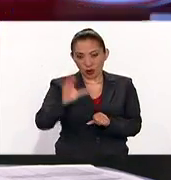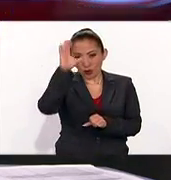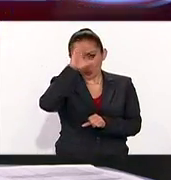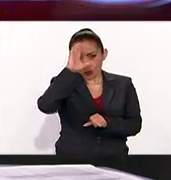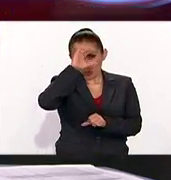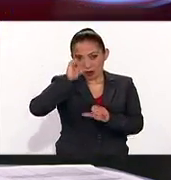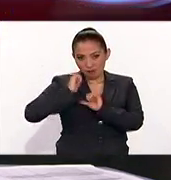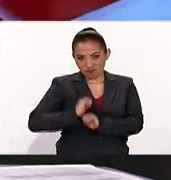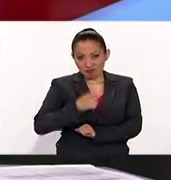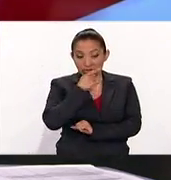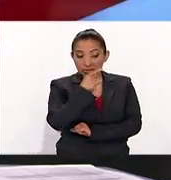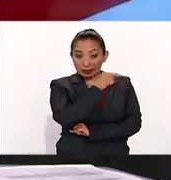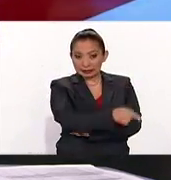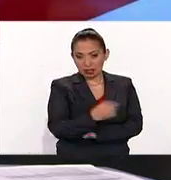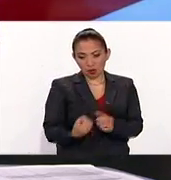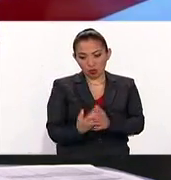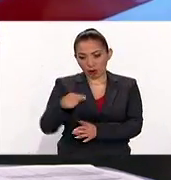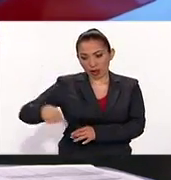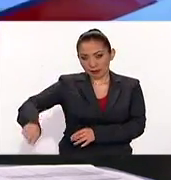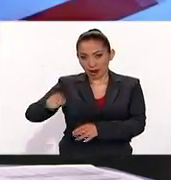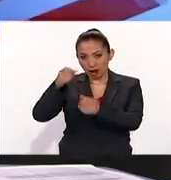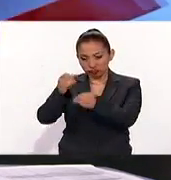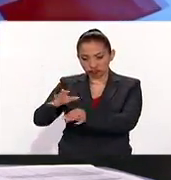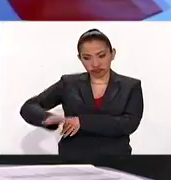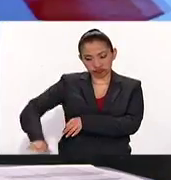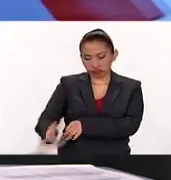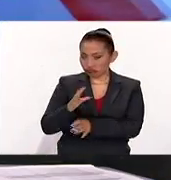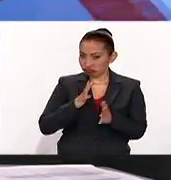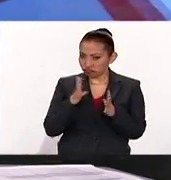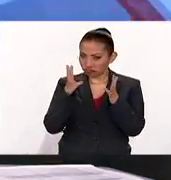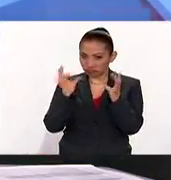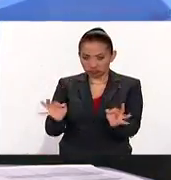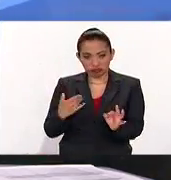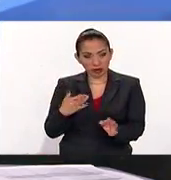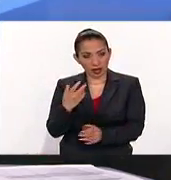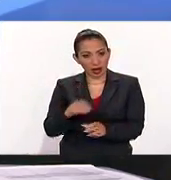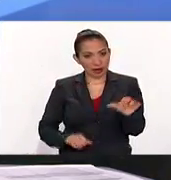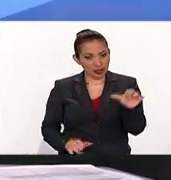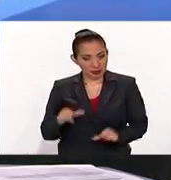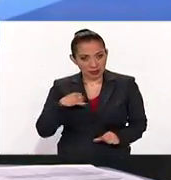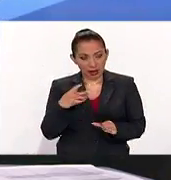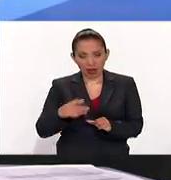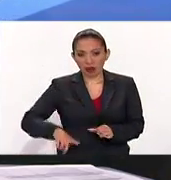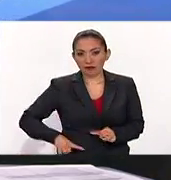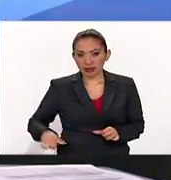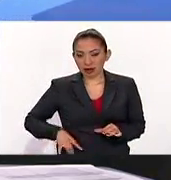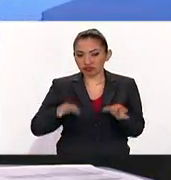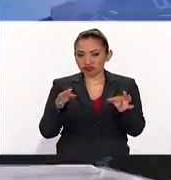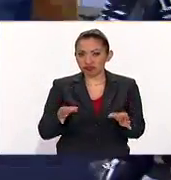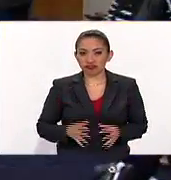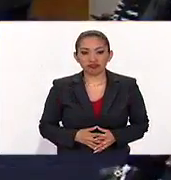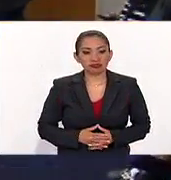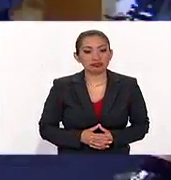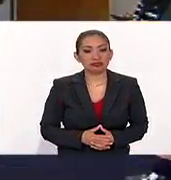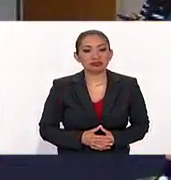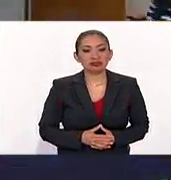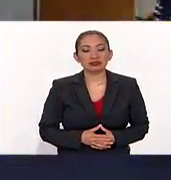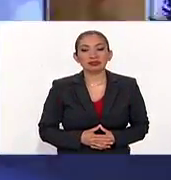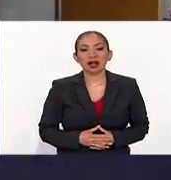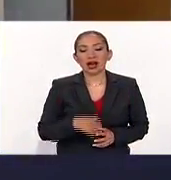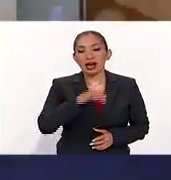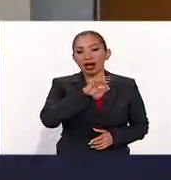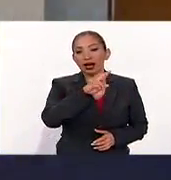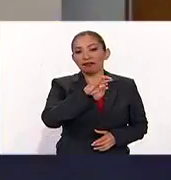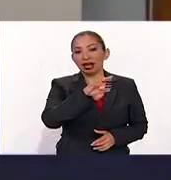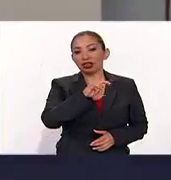Rafael Tobari de Teresa, dijo que la nueva dependencia permitirá consolidar una política cultural de Estado. Rafael